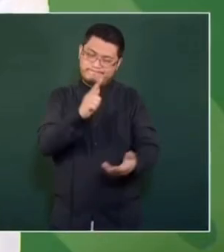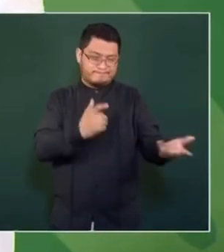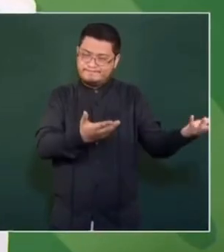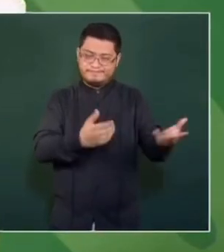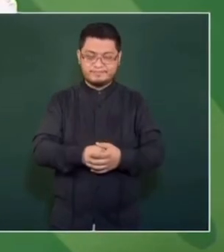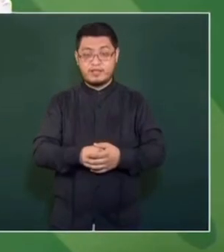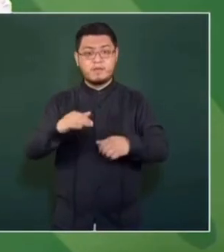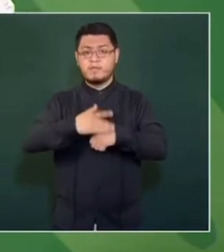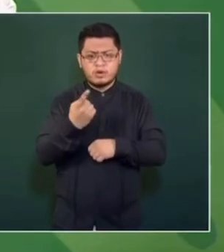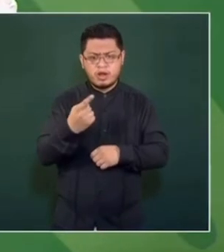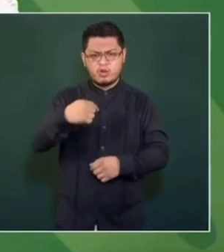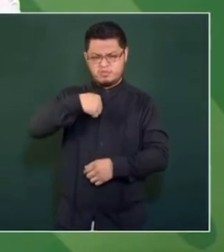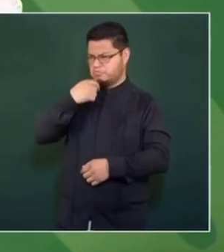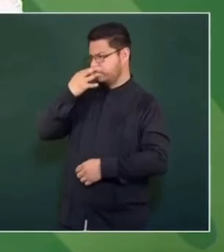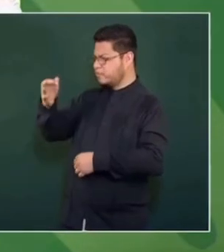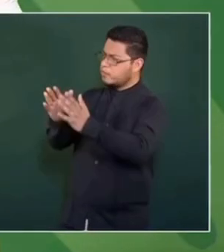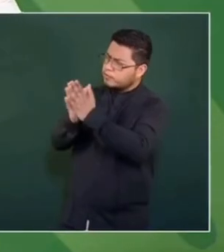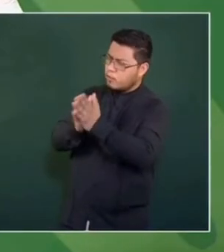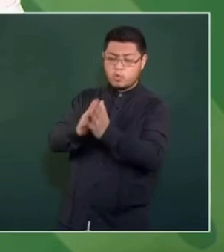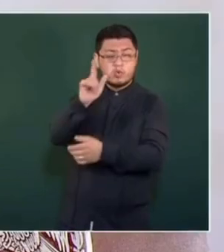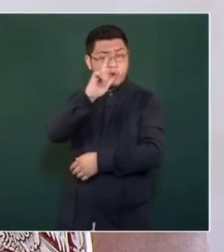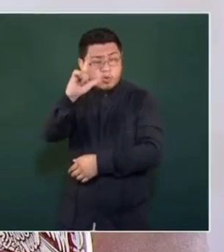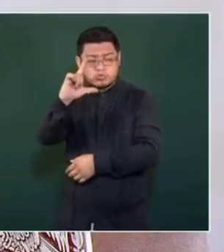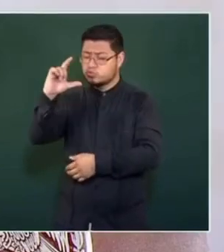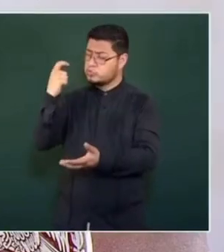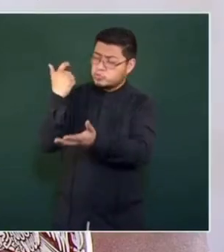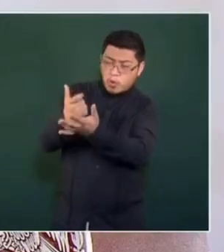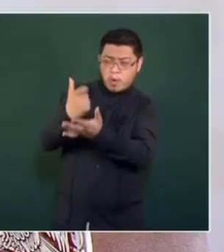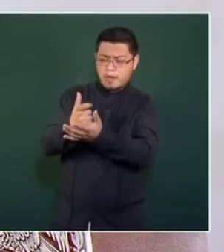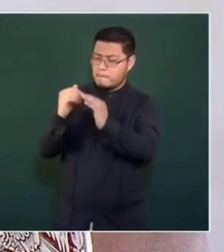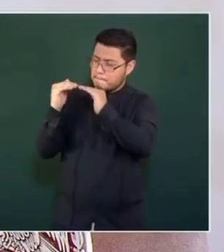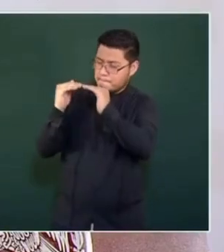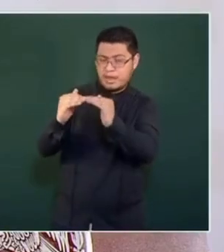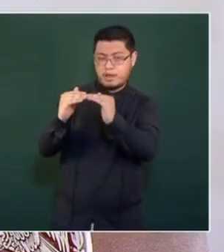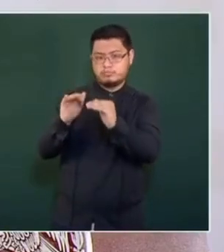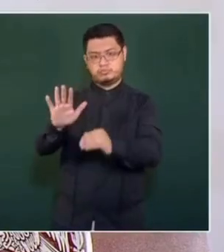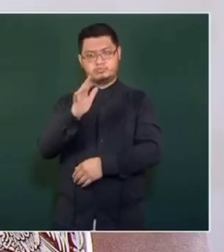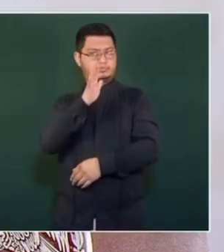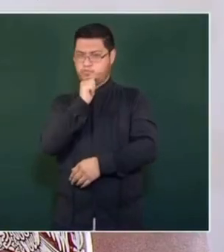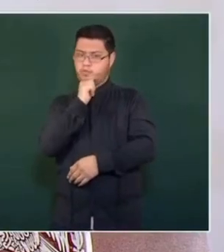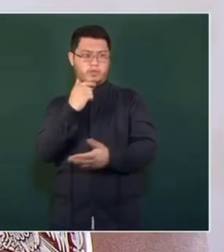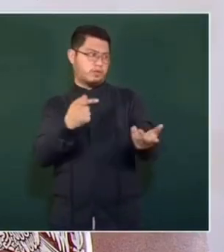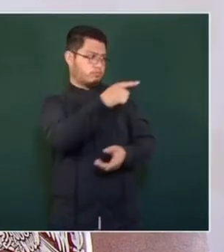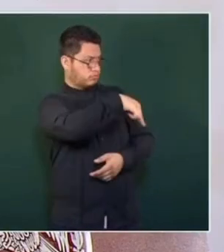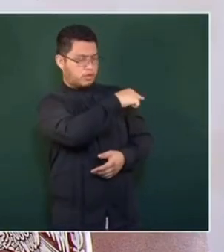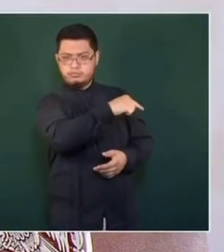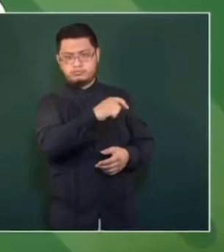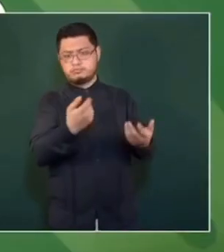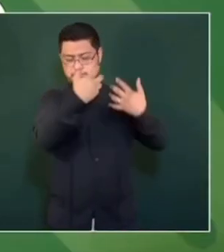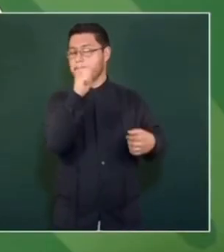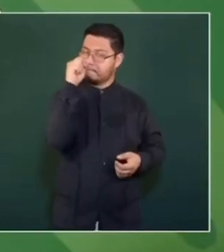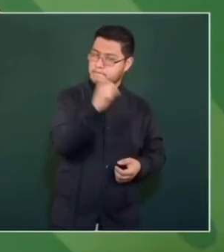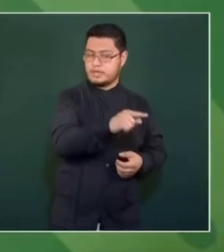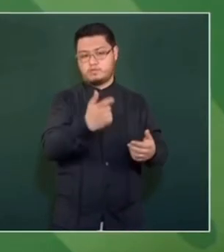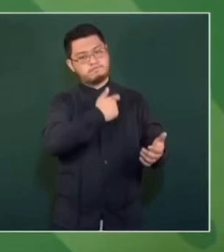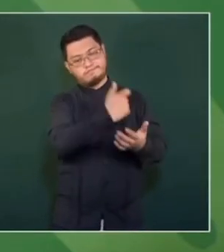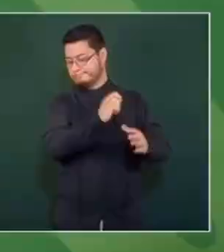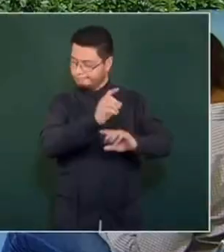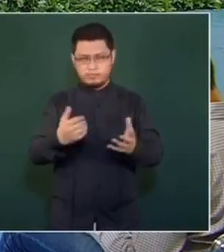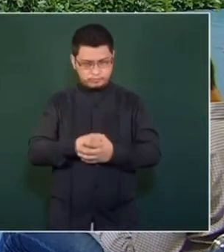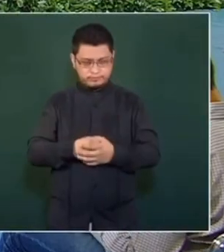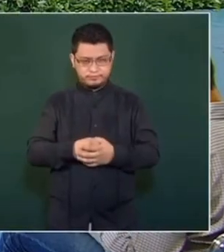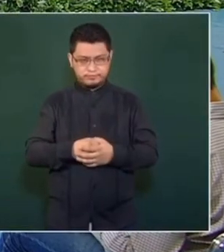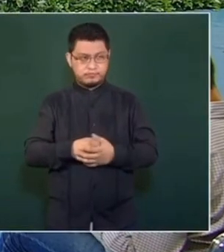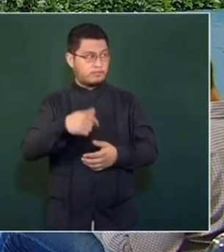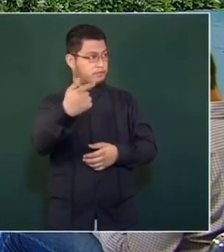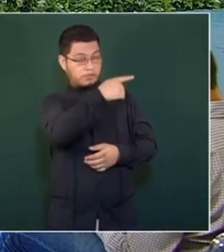hecho el compromiso de que no aumente el precio de la luz para la gente, pero ya no podemos seguir manteniendo subsidios a las grandes corporaciones. Tienen, por